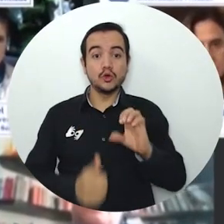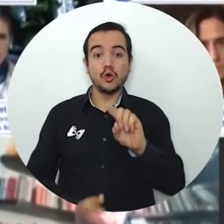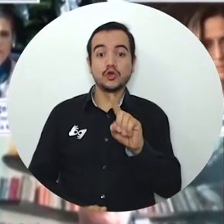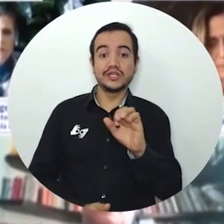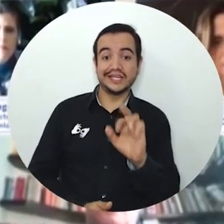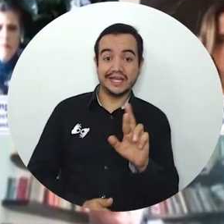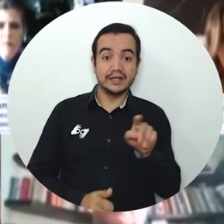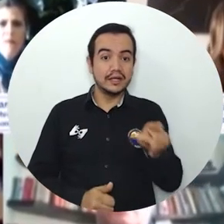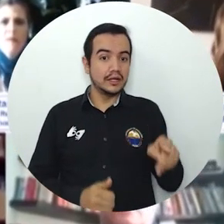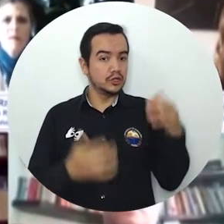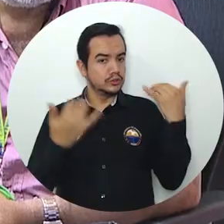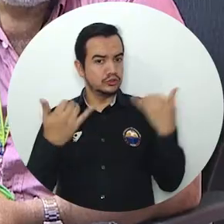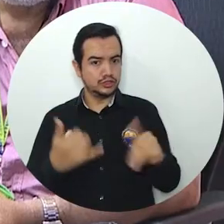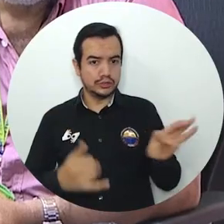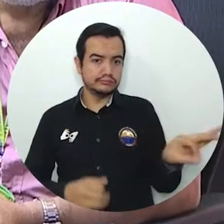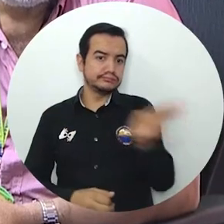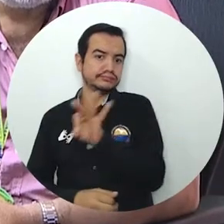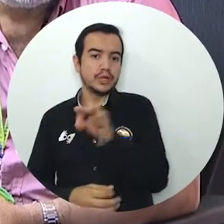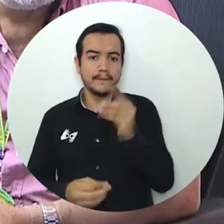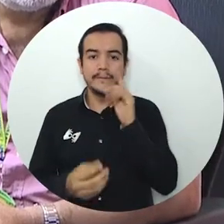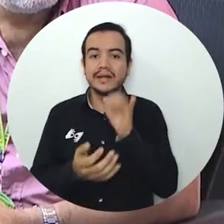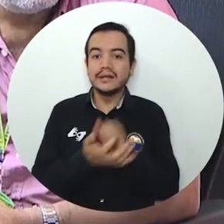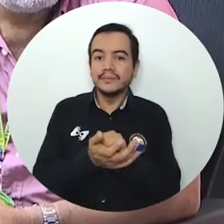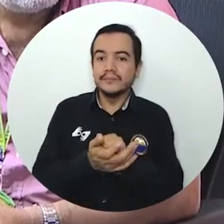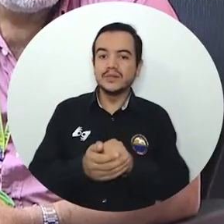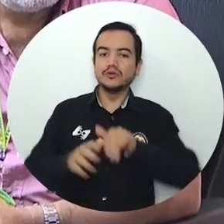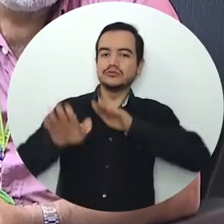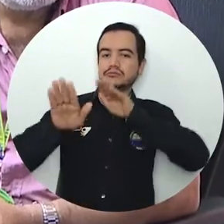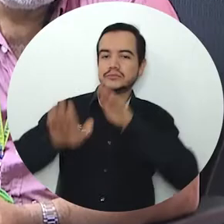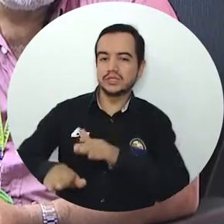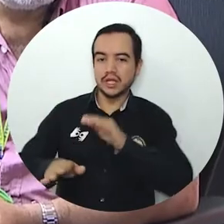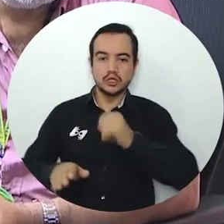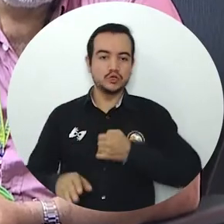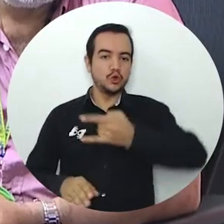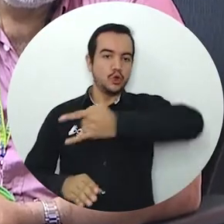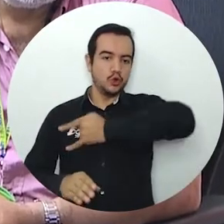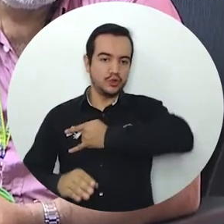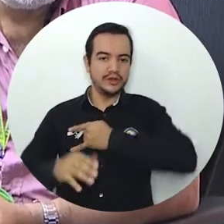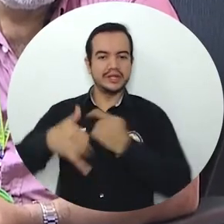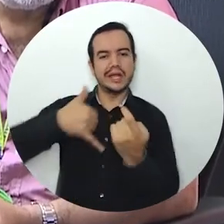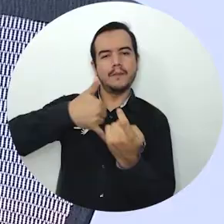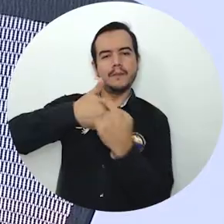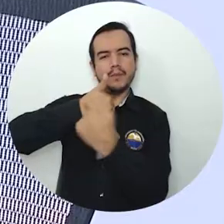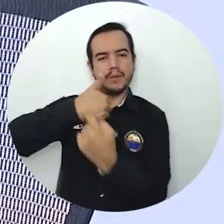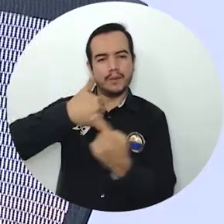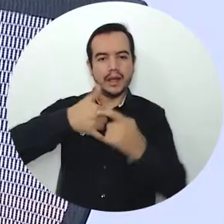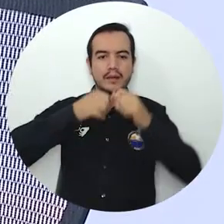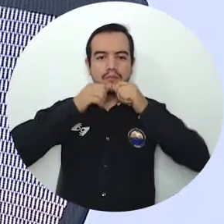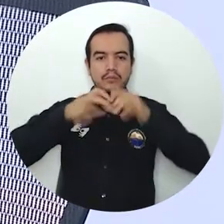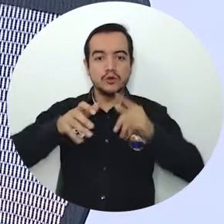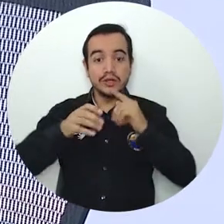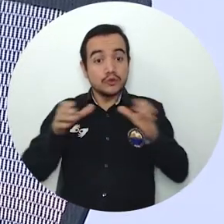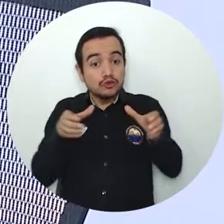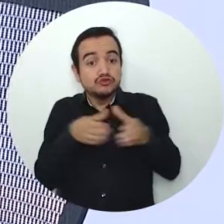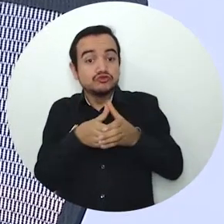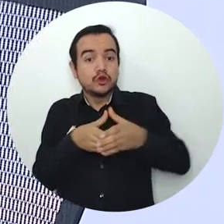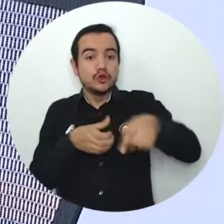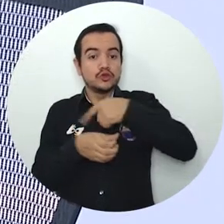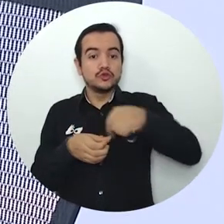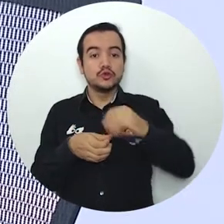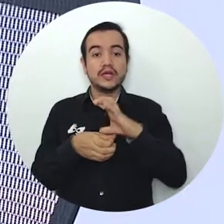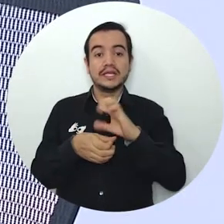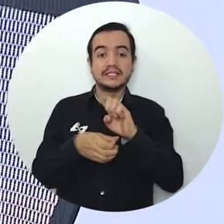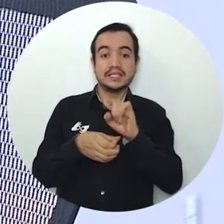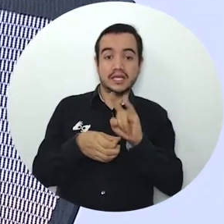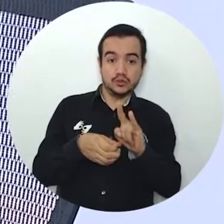del Magdalena, fue elegido para representar a la comunidad académica de las universidades públicas del país en el Consejo Nacional de Educación Superior, SESU.